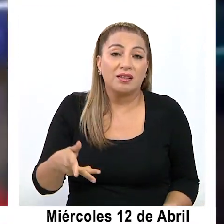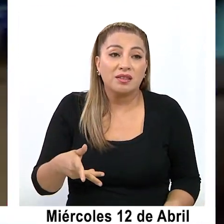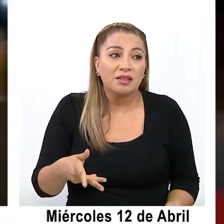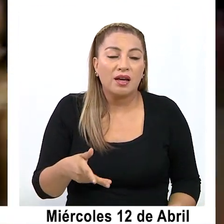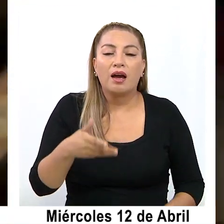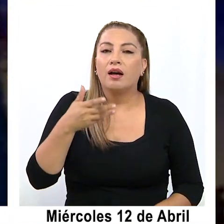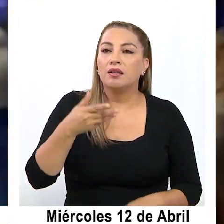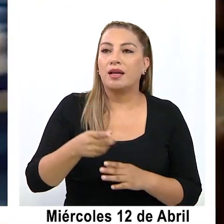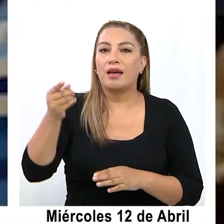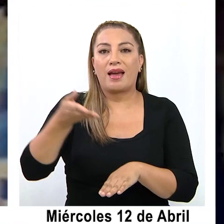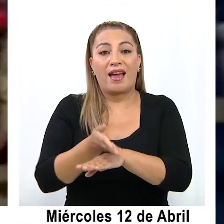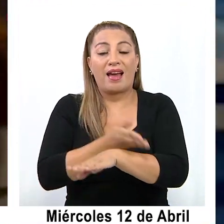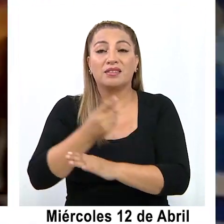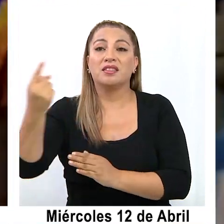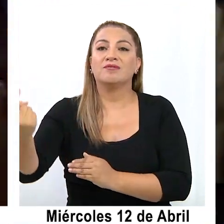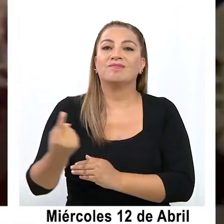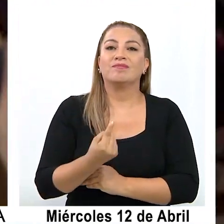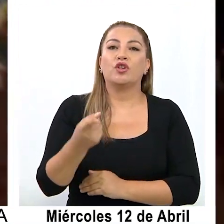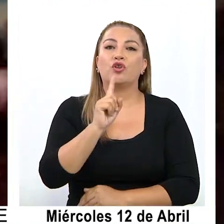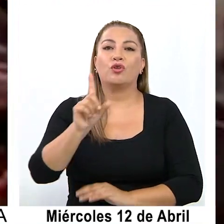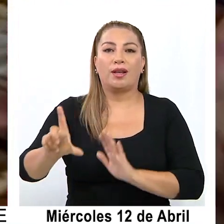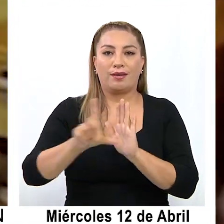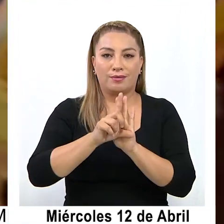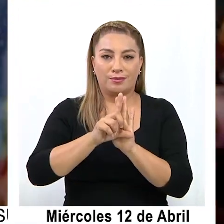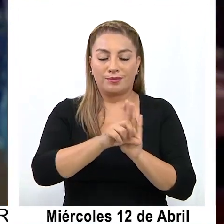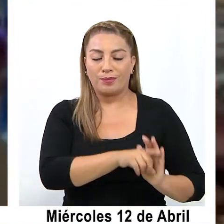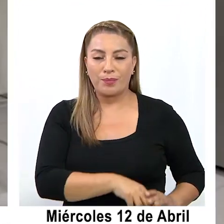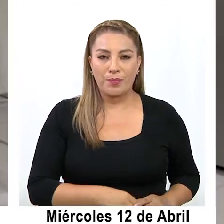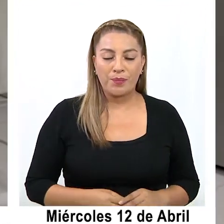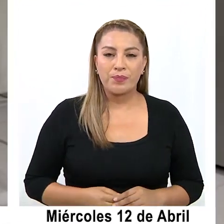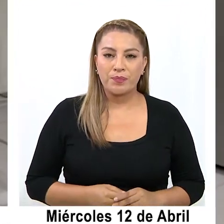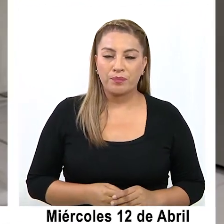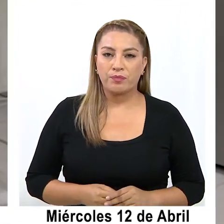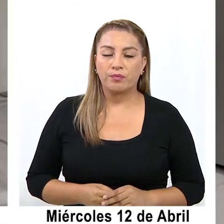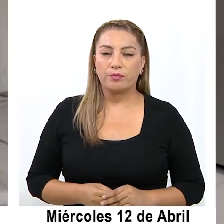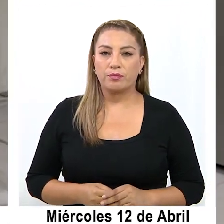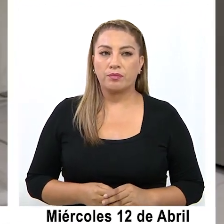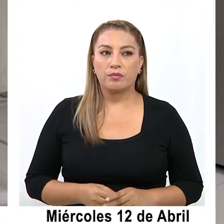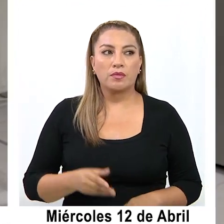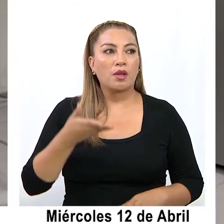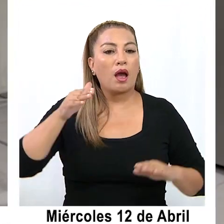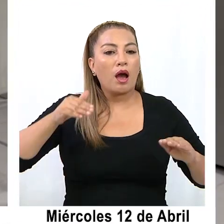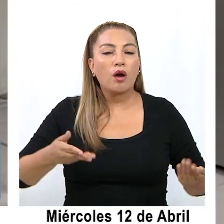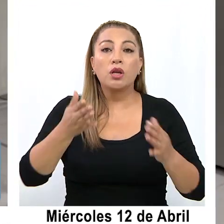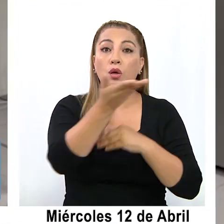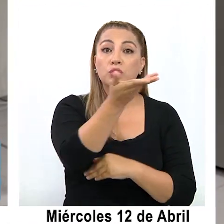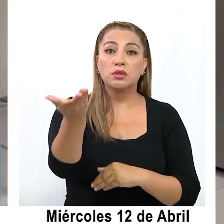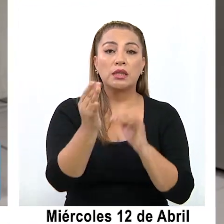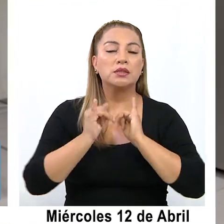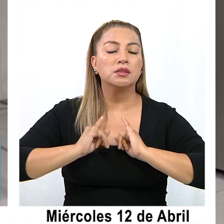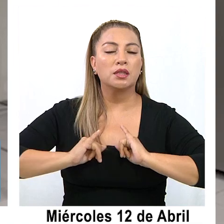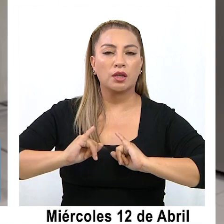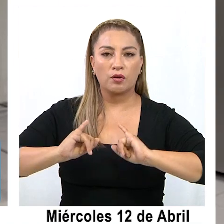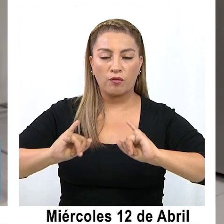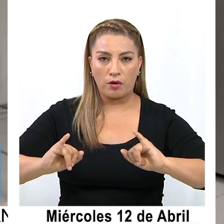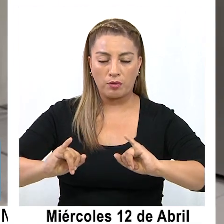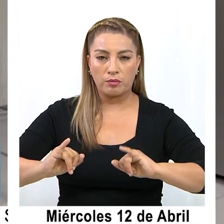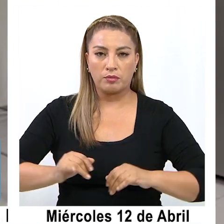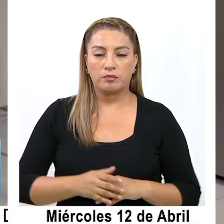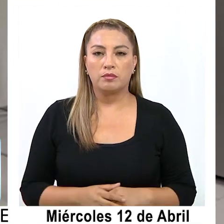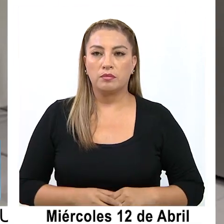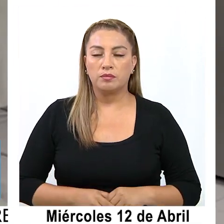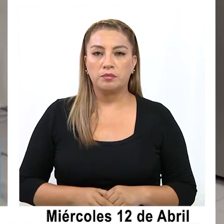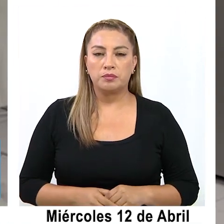que habrían ingresado al país de manera irregular. Debo informar en esta oportunidad que nos